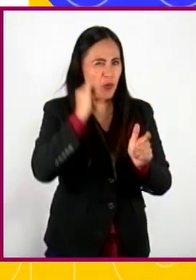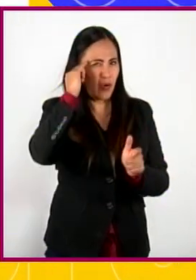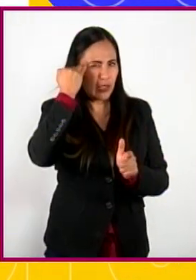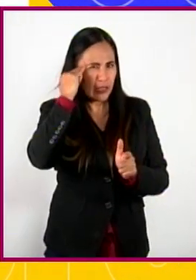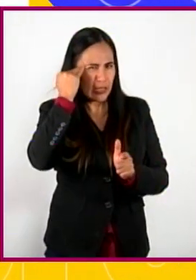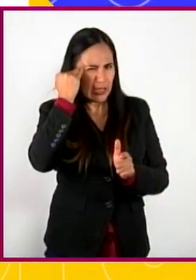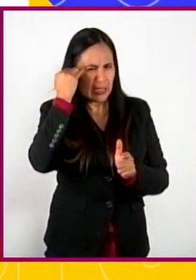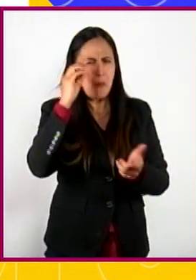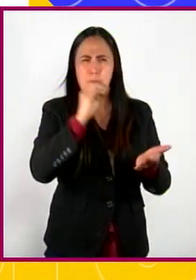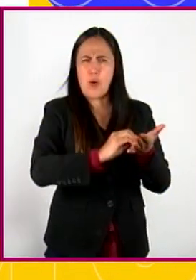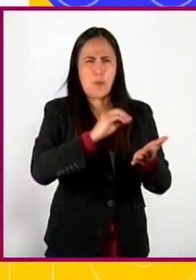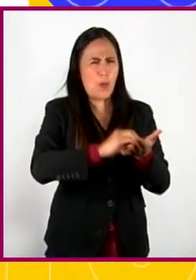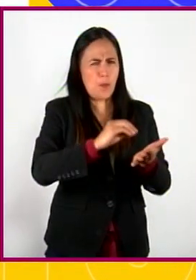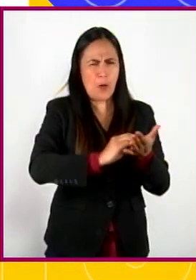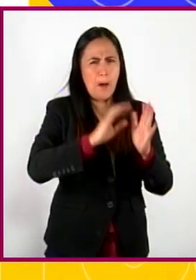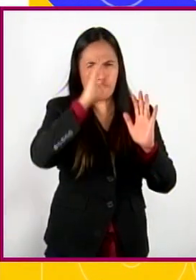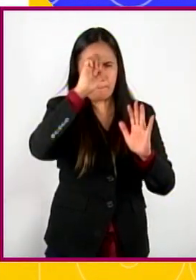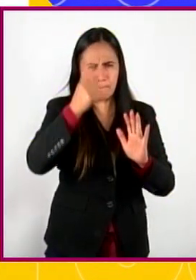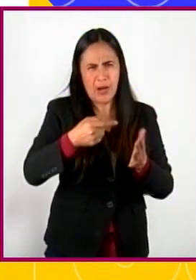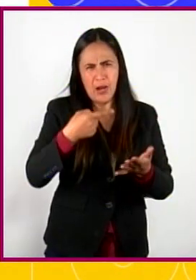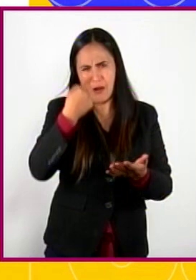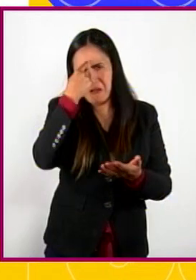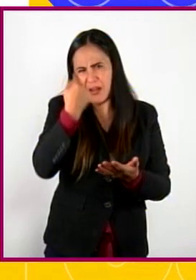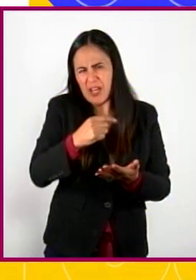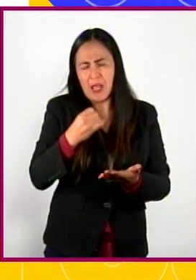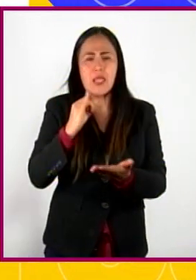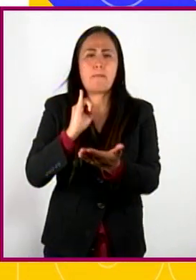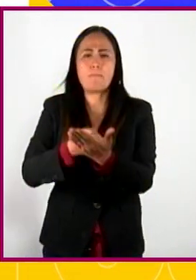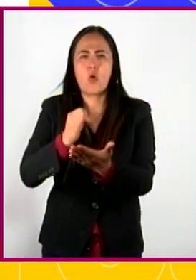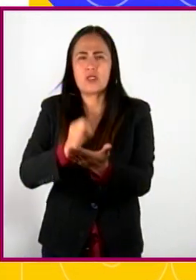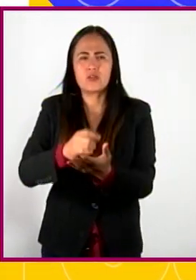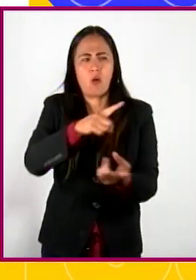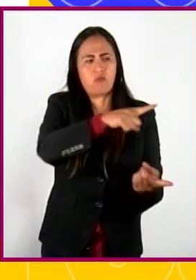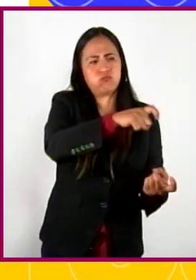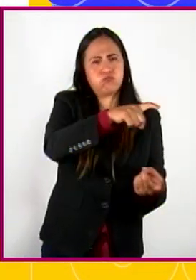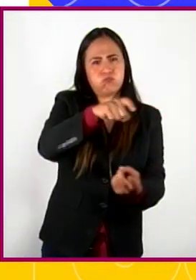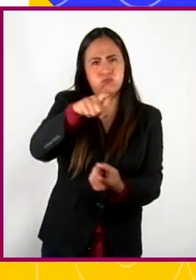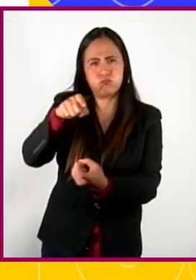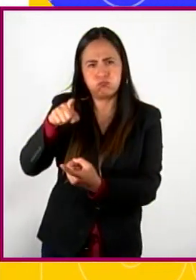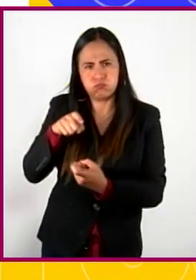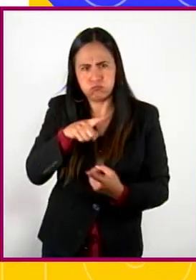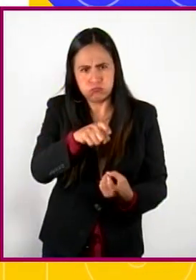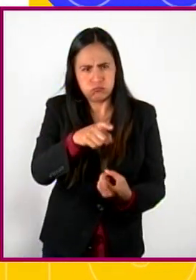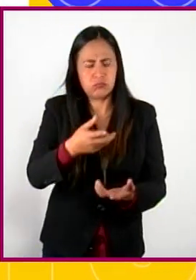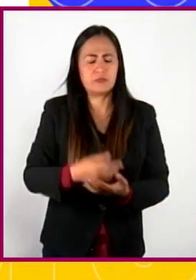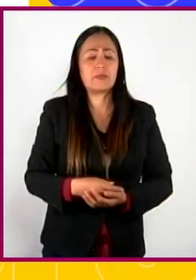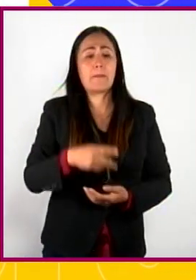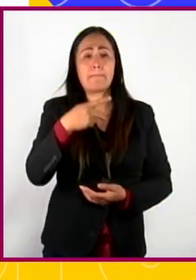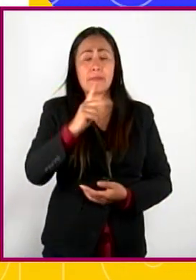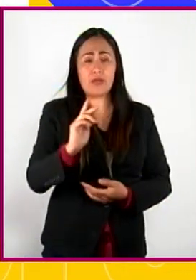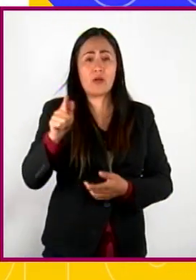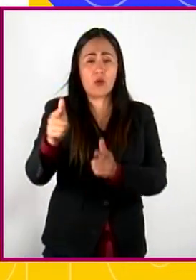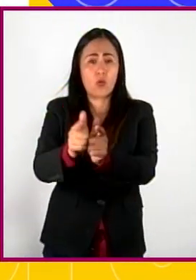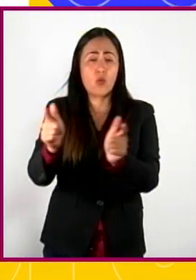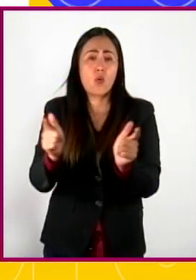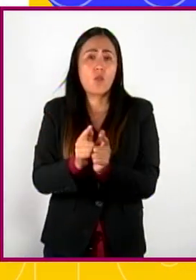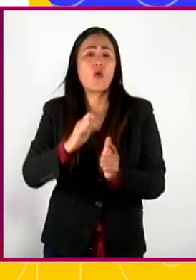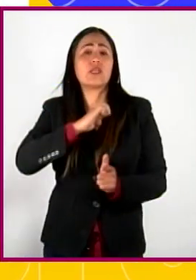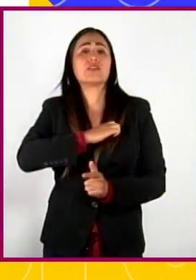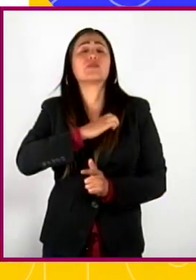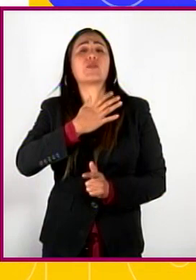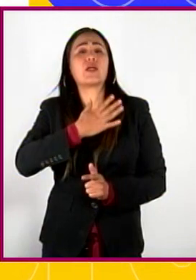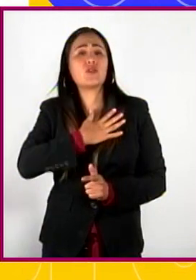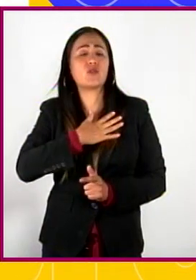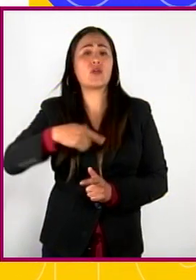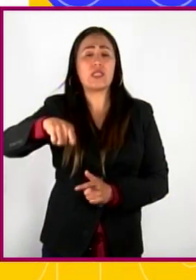puestos para cobrar los tributos a los pueblos sometidos. Solo que, en ese entonces, los españoles se convirtieron